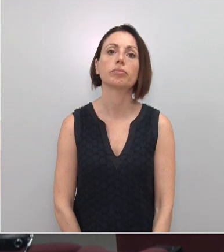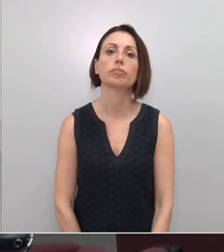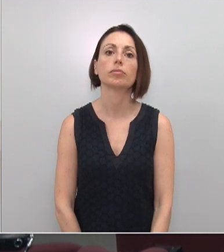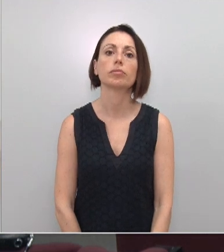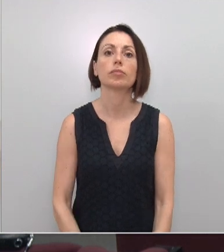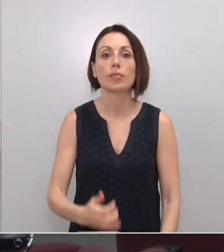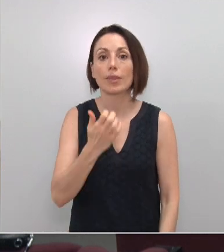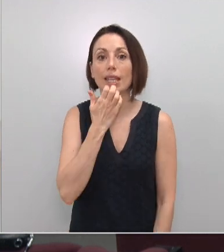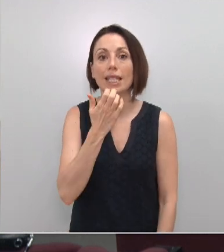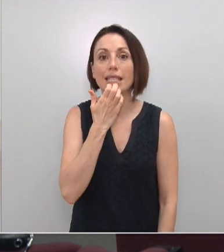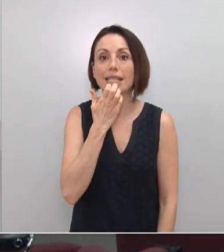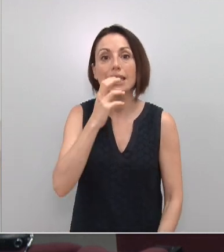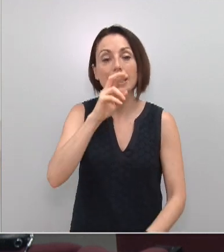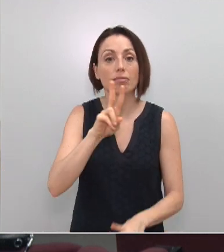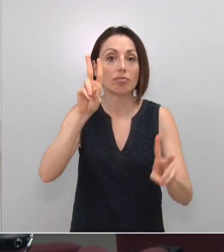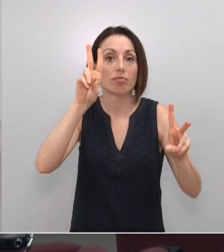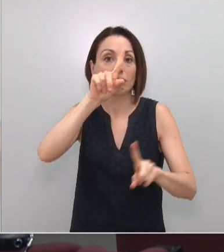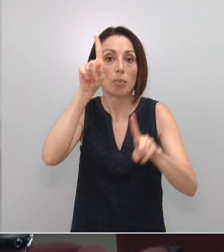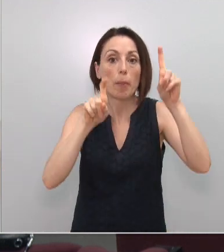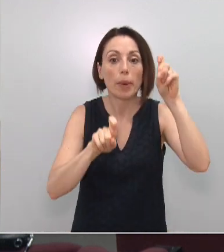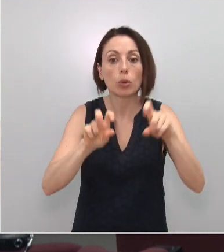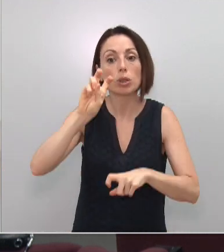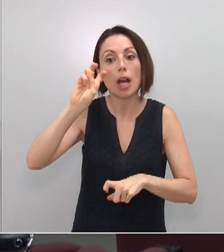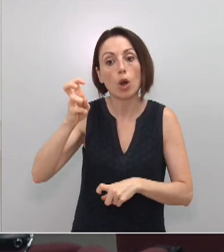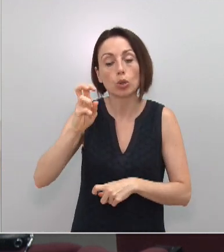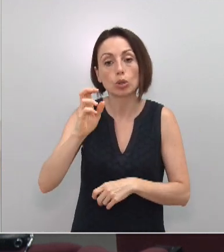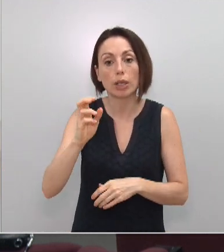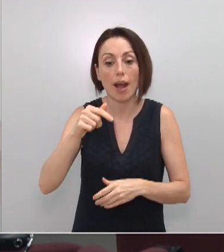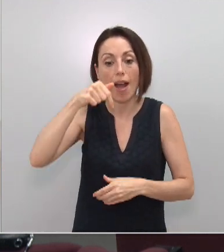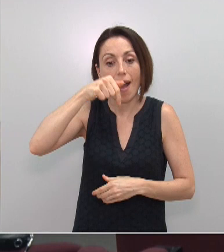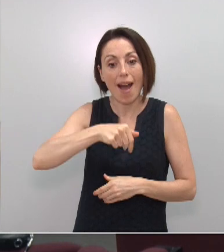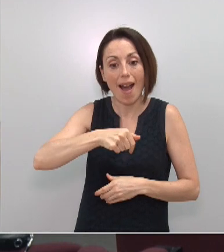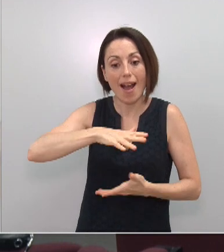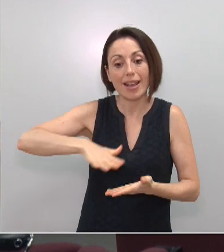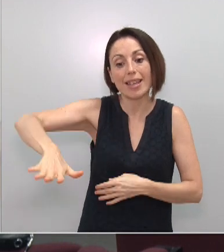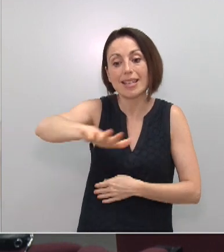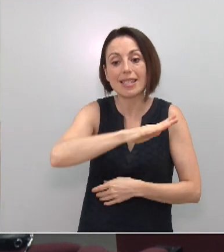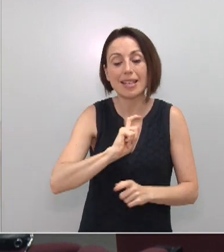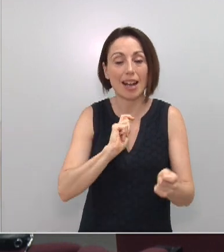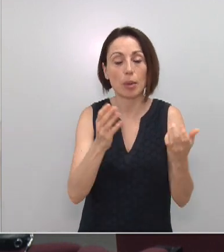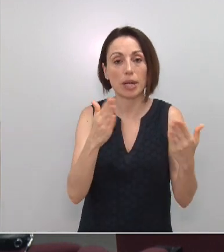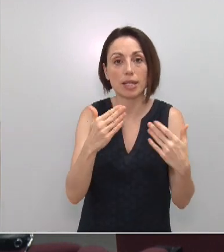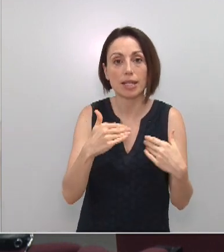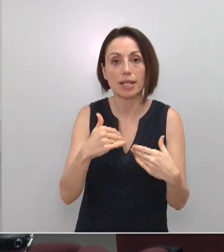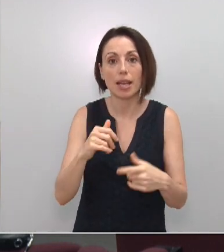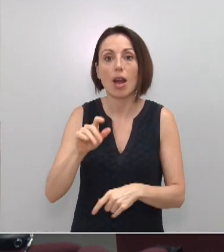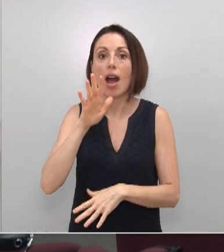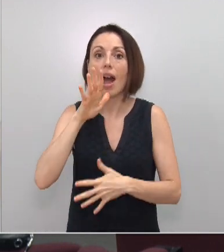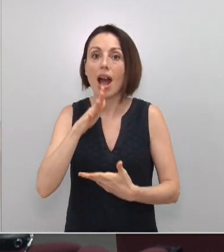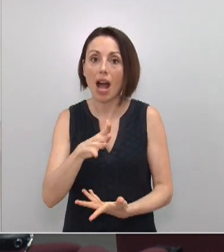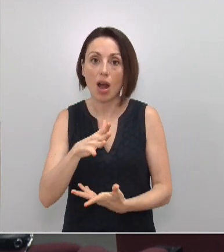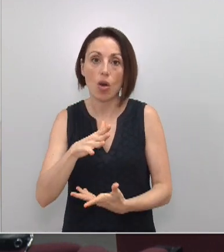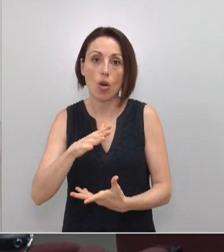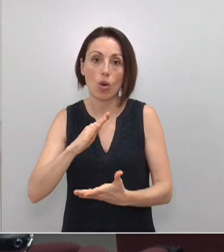Pues sin ninguna cuestión, desde la sala de prensa pasamos a trasladar otras preguntas que nos han enviado los compañeros de